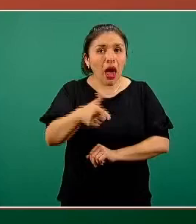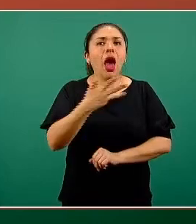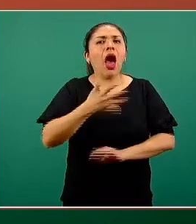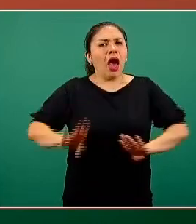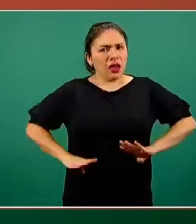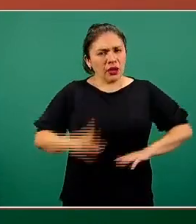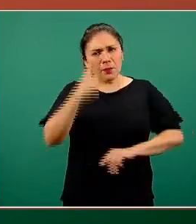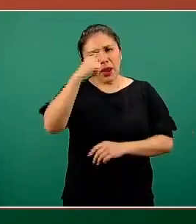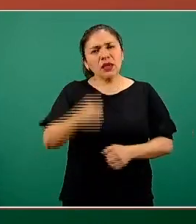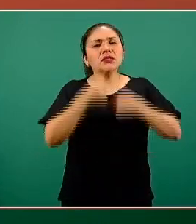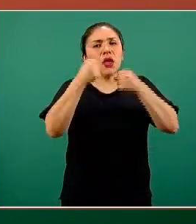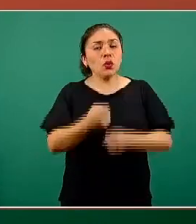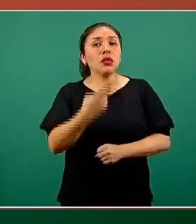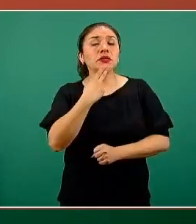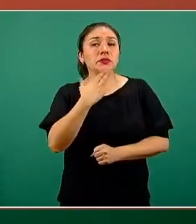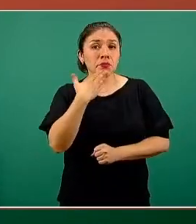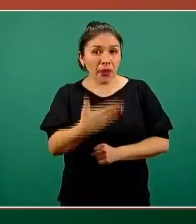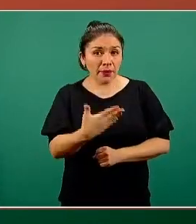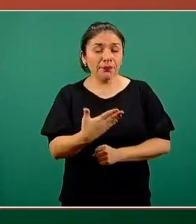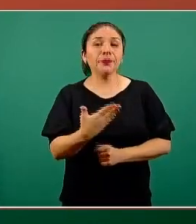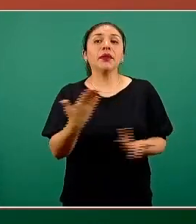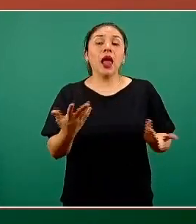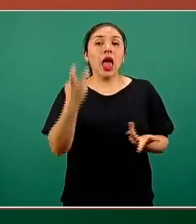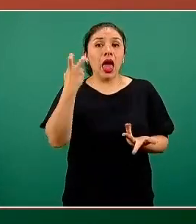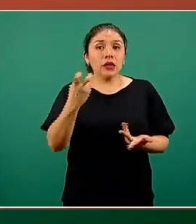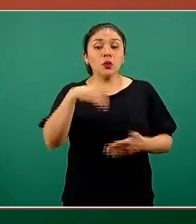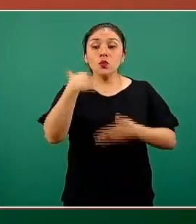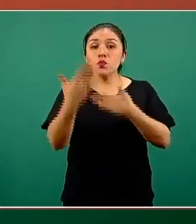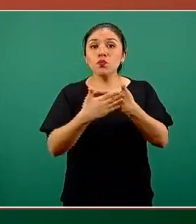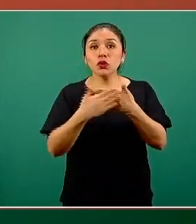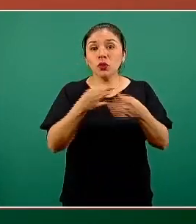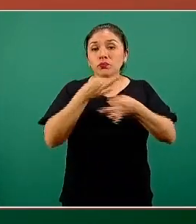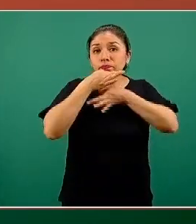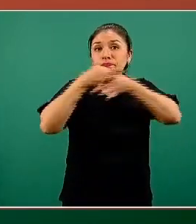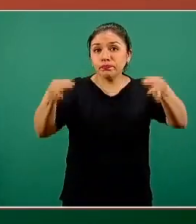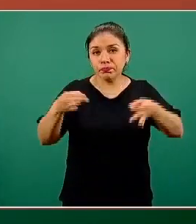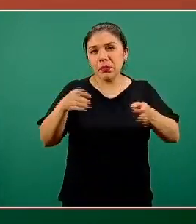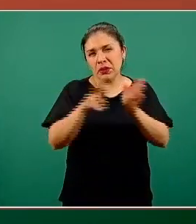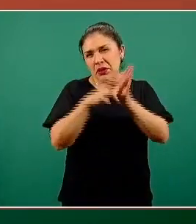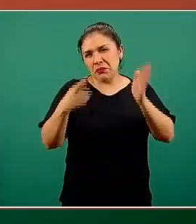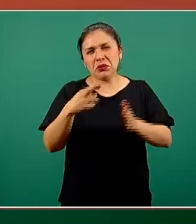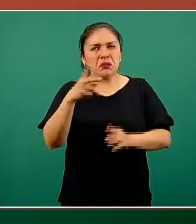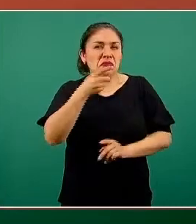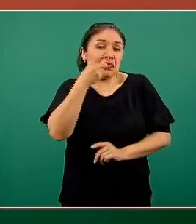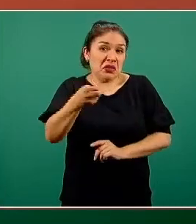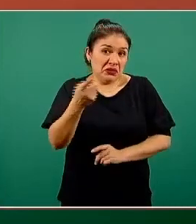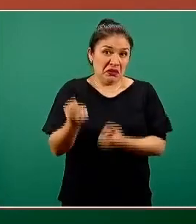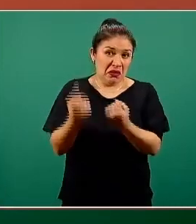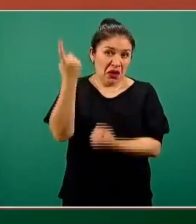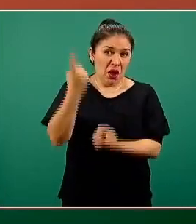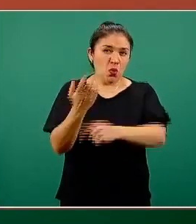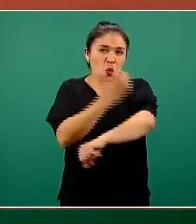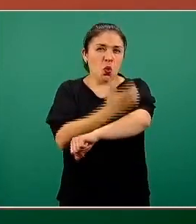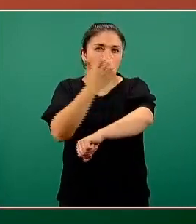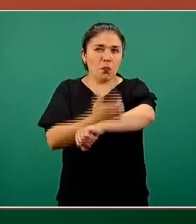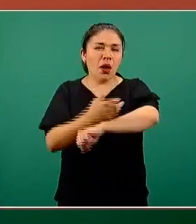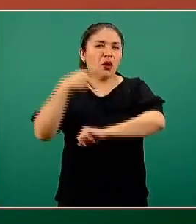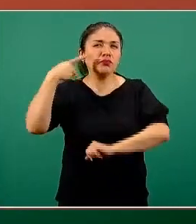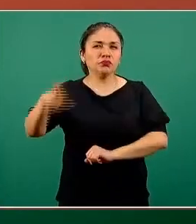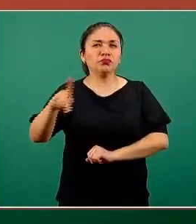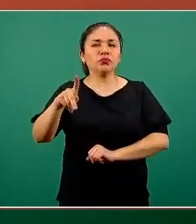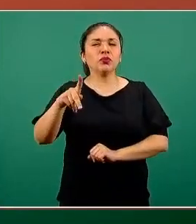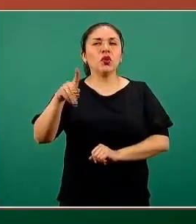de seguridad y de eficacia. Y está próximo a publicarse, según nos han comentado los colegas del